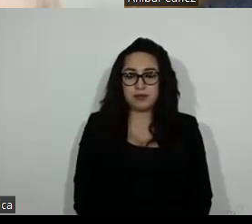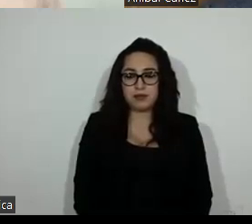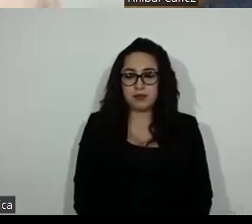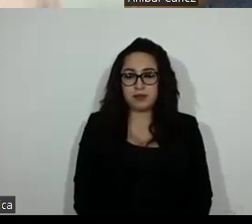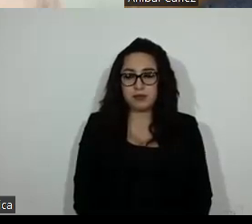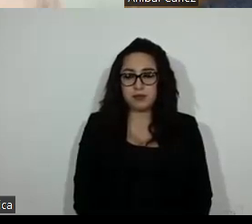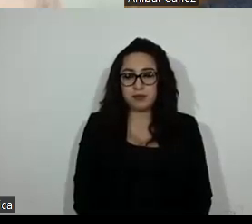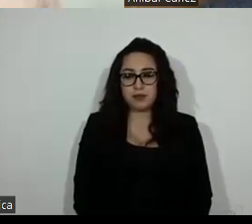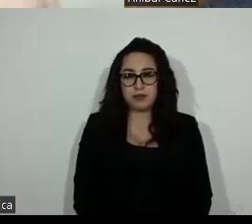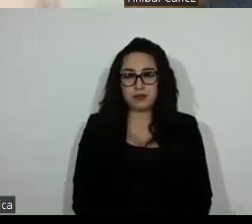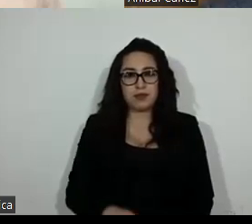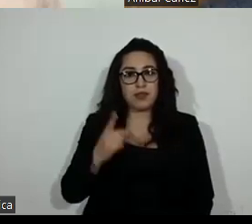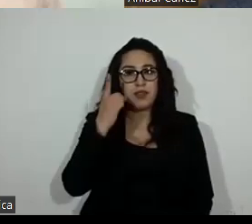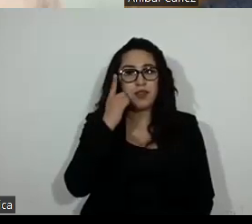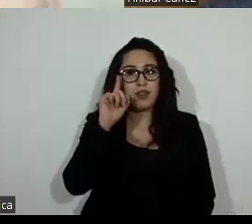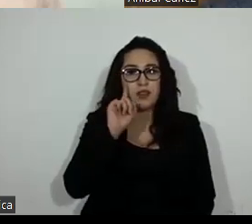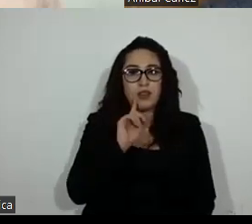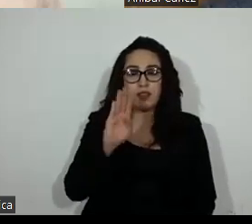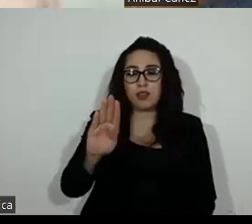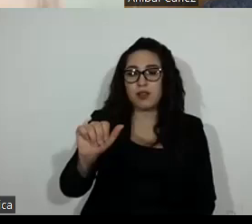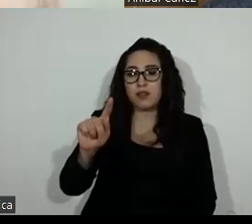Diputada Valentina Batres.